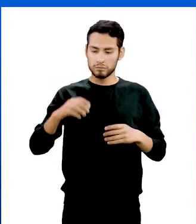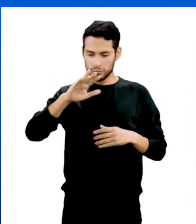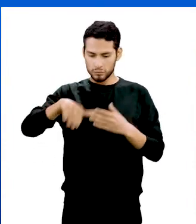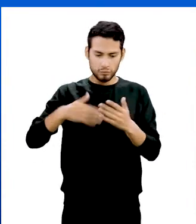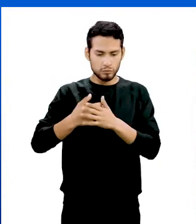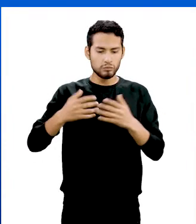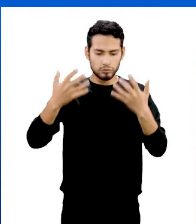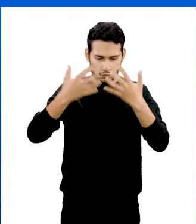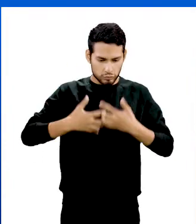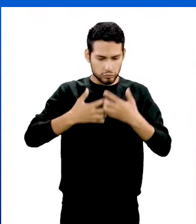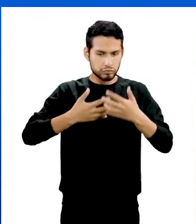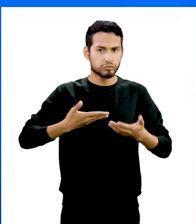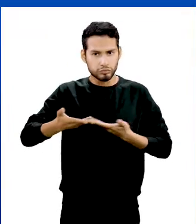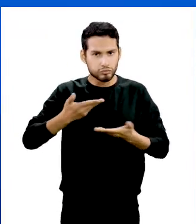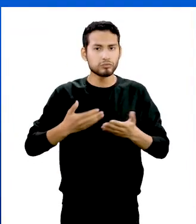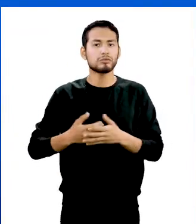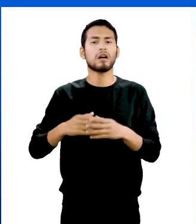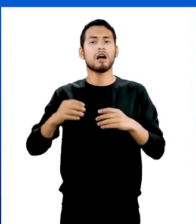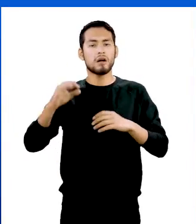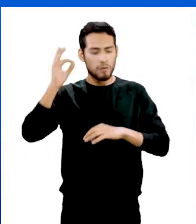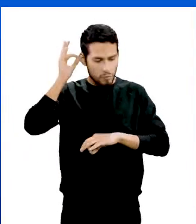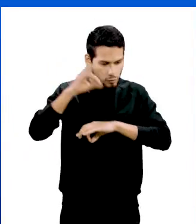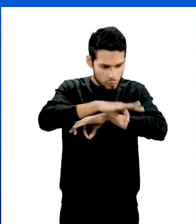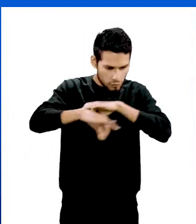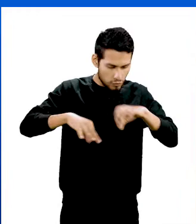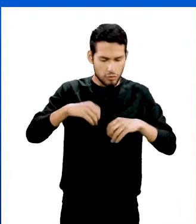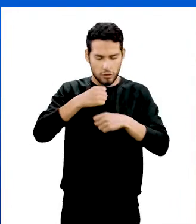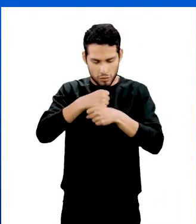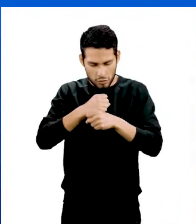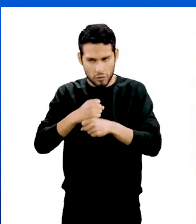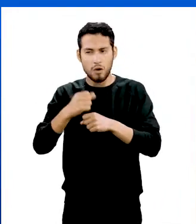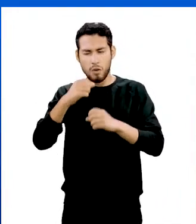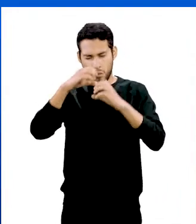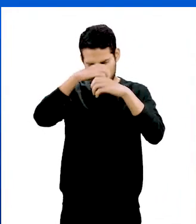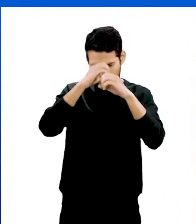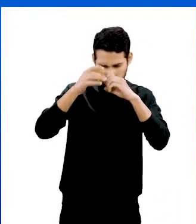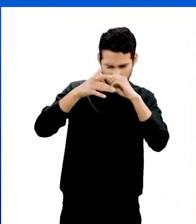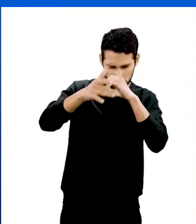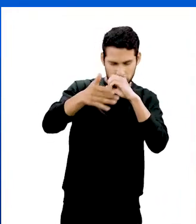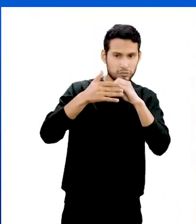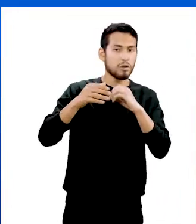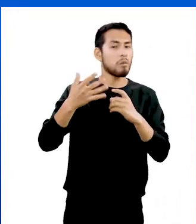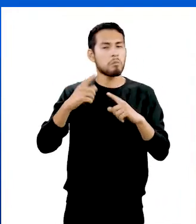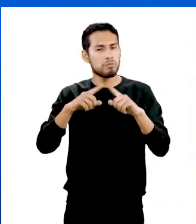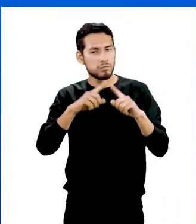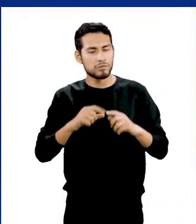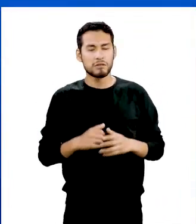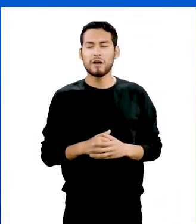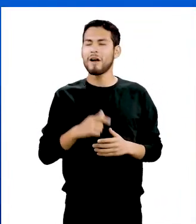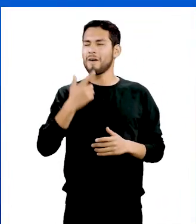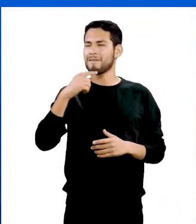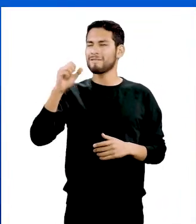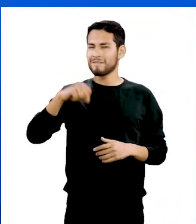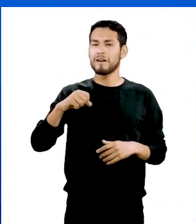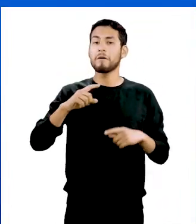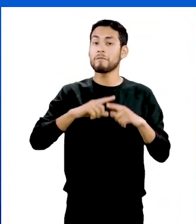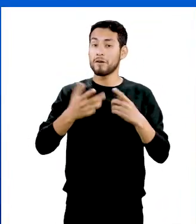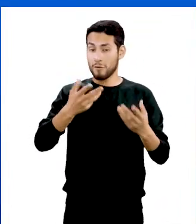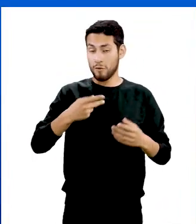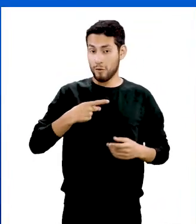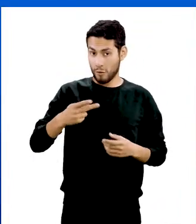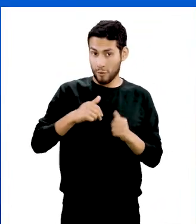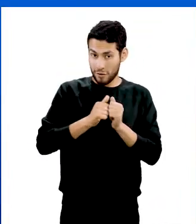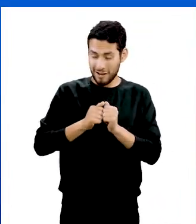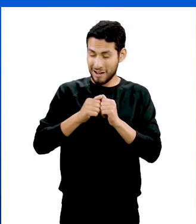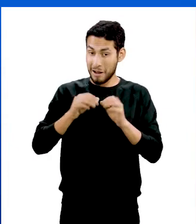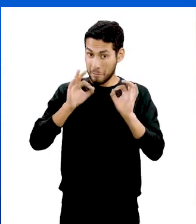a la producción industrial, a la arquitectura, al diseño, la topografía, etc. Creo que ya lo sé, pero ¿qué